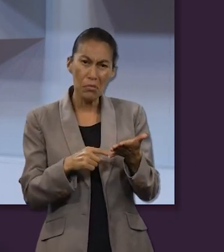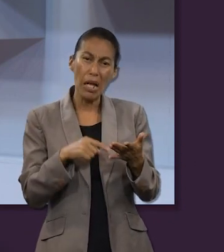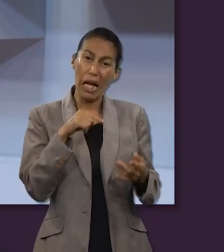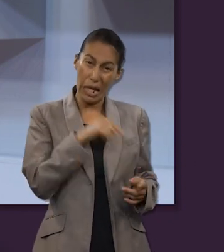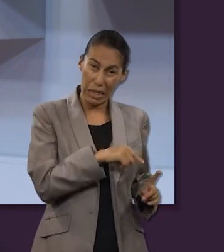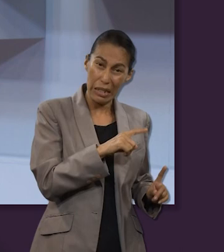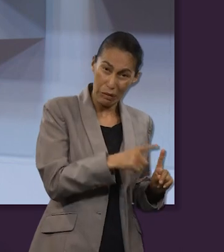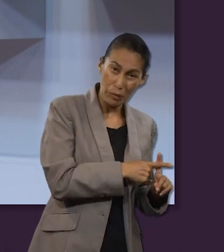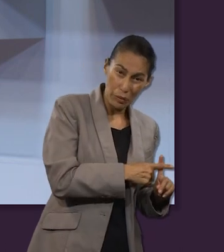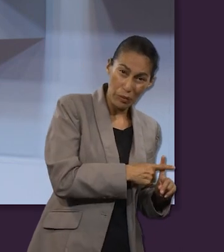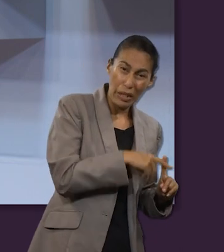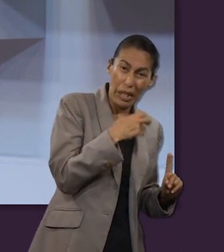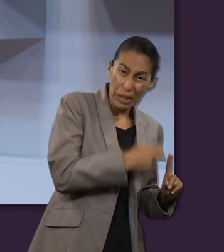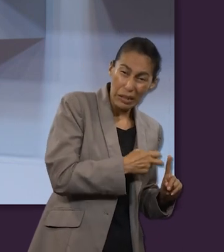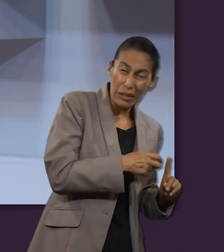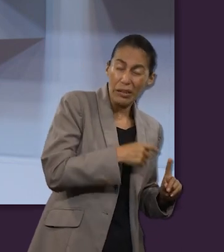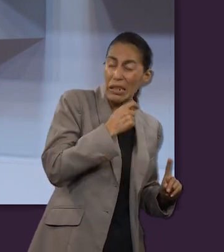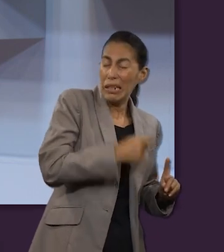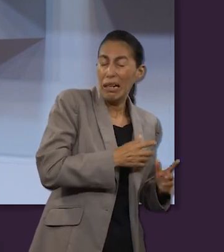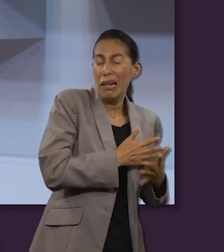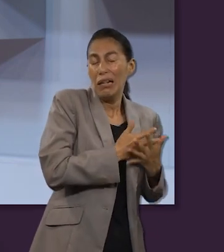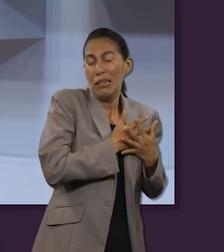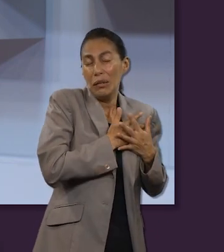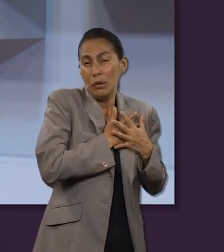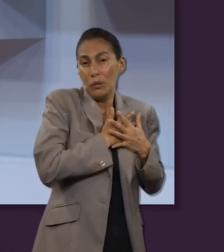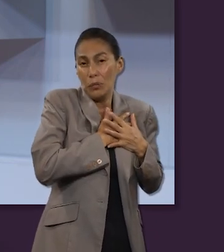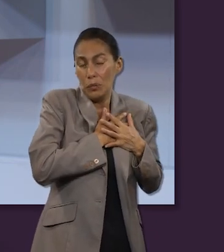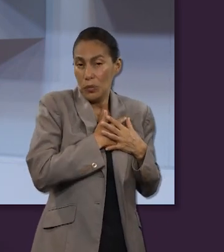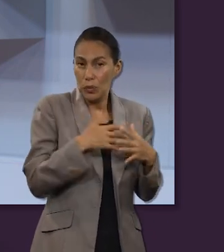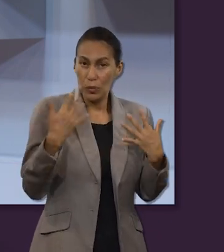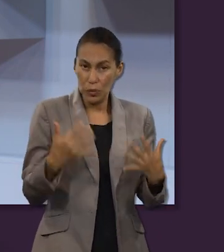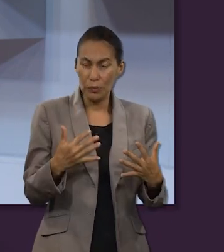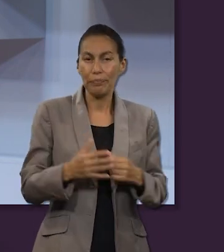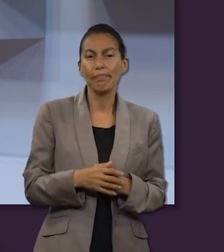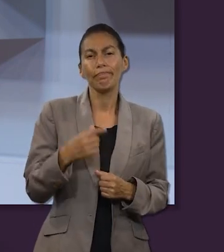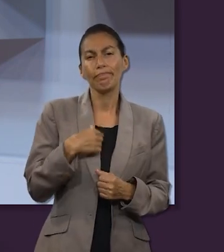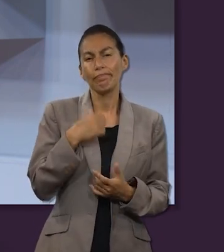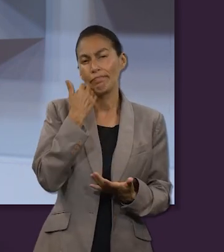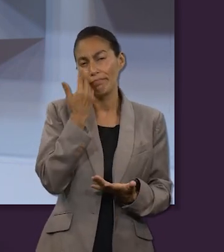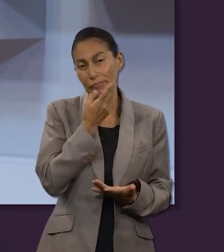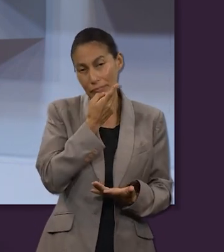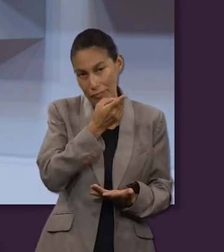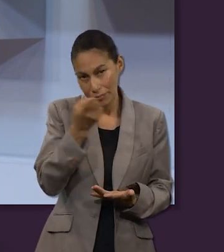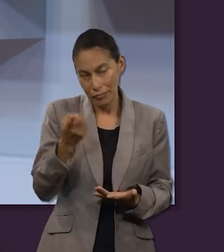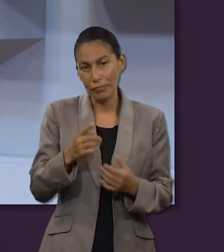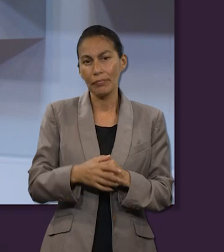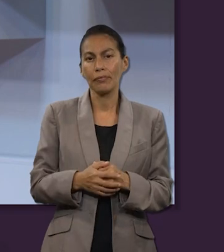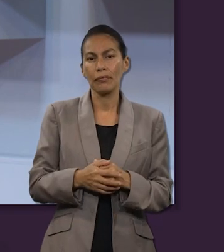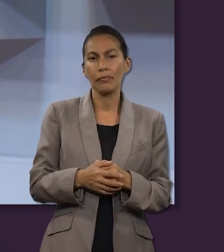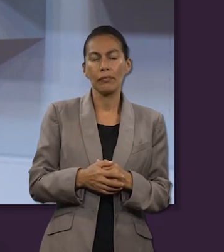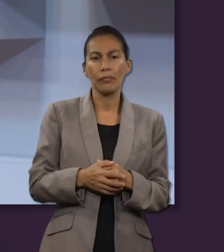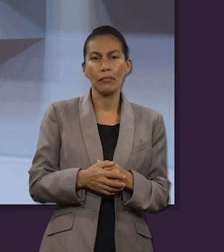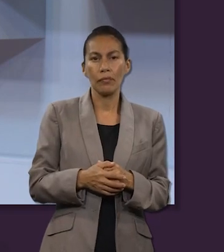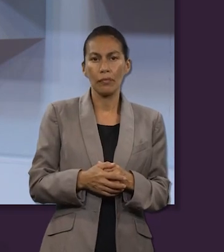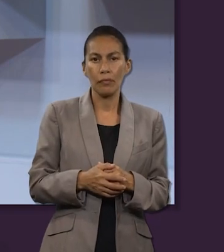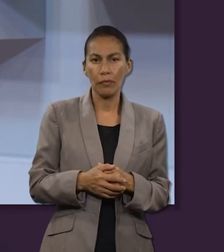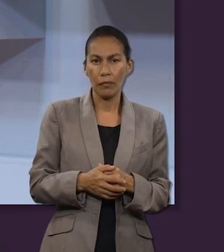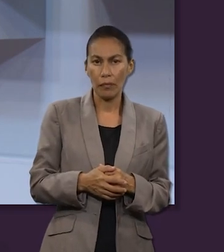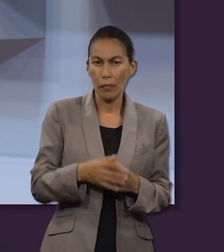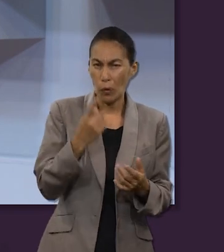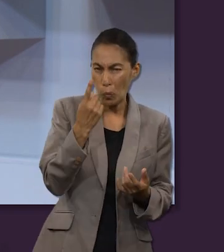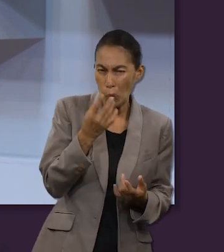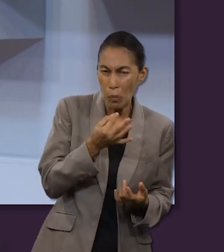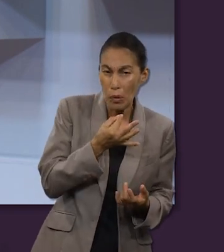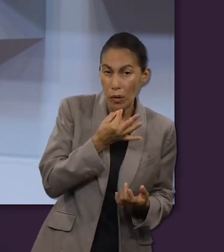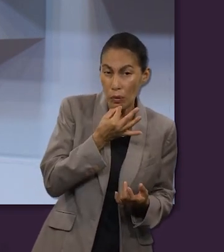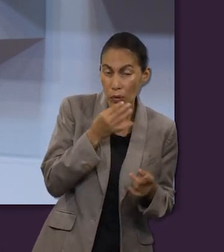sino que es la revelación más profunda del amor de Dios me gustaría darles el tiempo a cada uno de